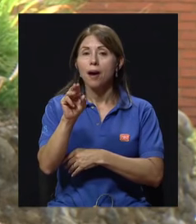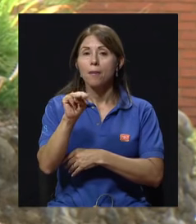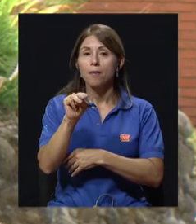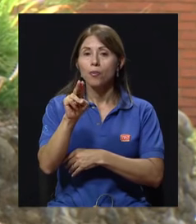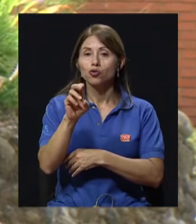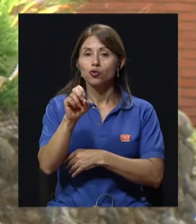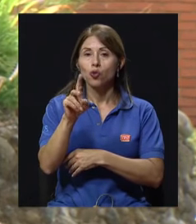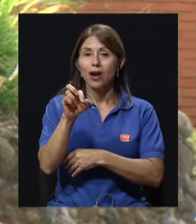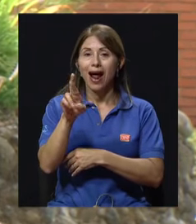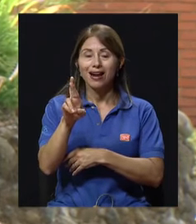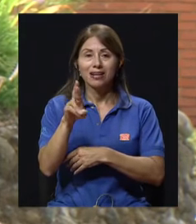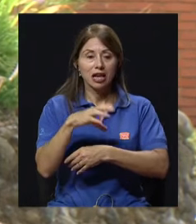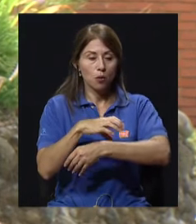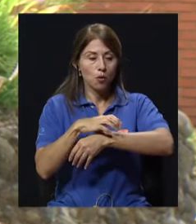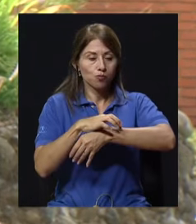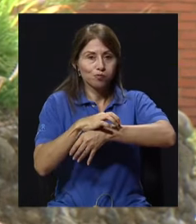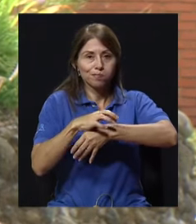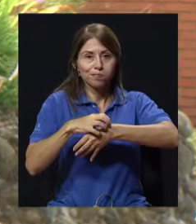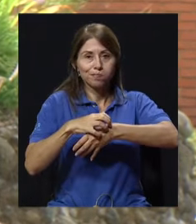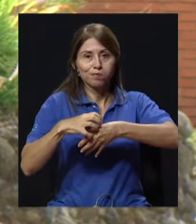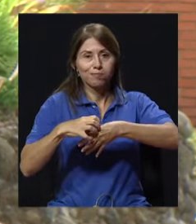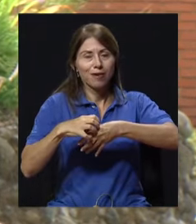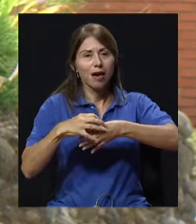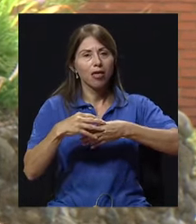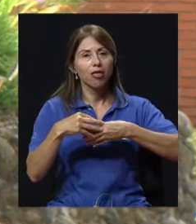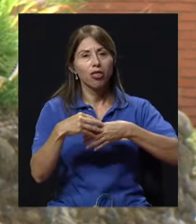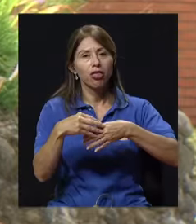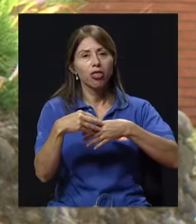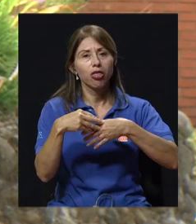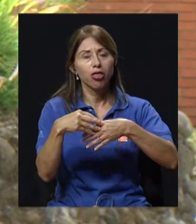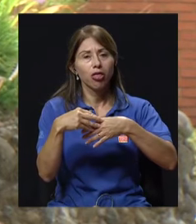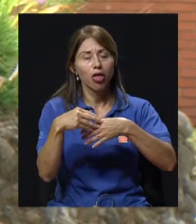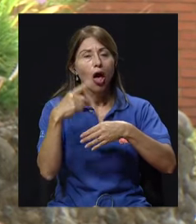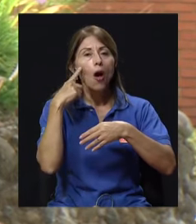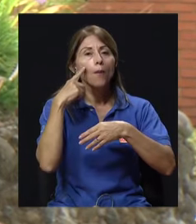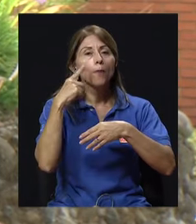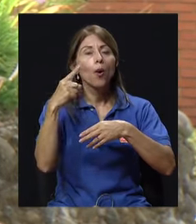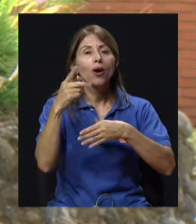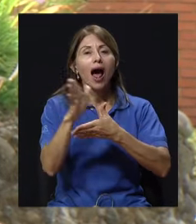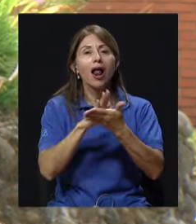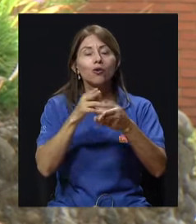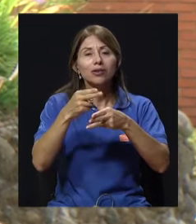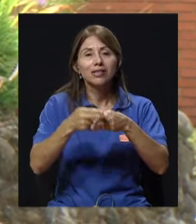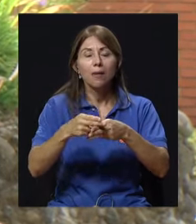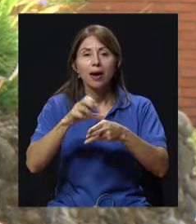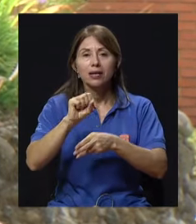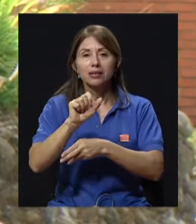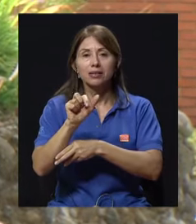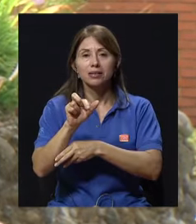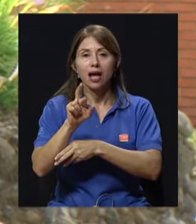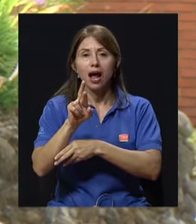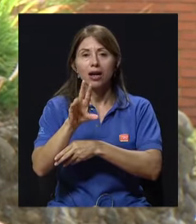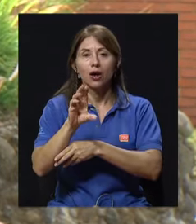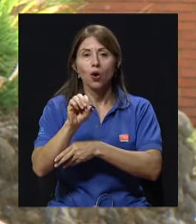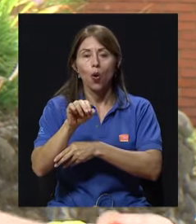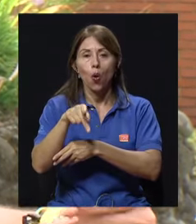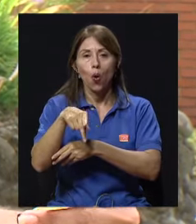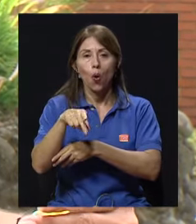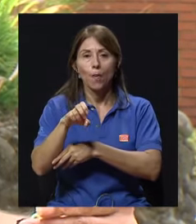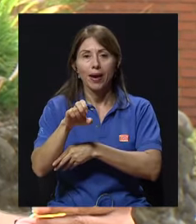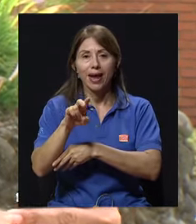Y esto influye muchísimo. El hecho de la pérdida de fuerza hace que, por ejemplo, ellos se sientan